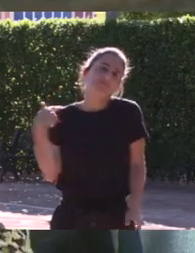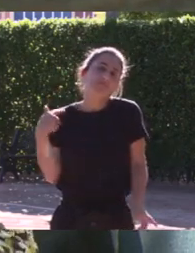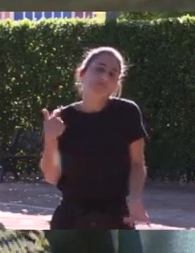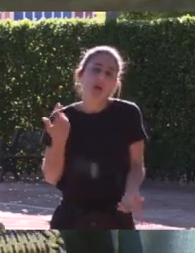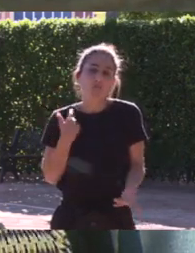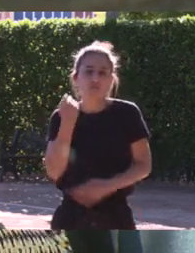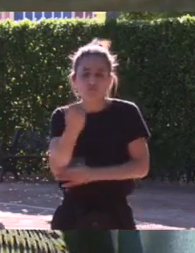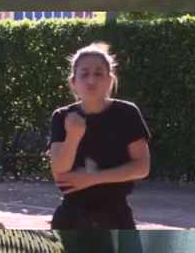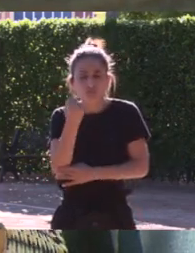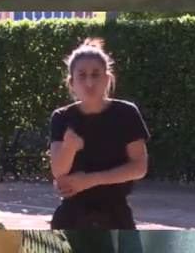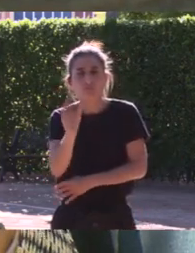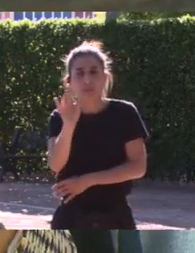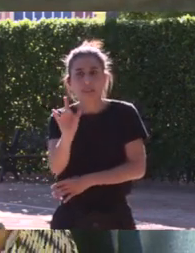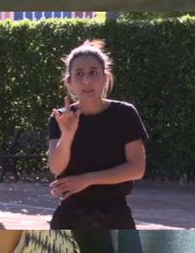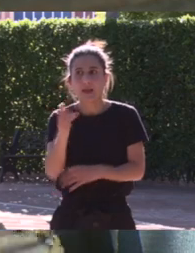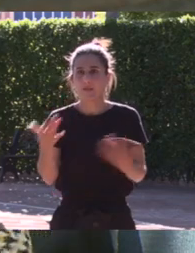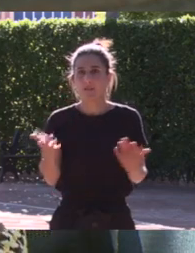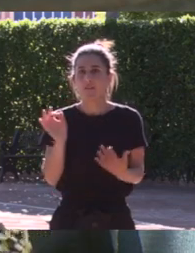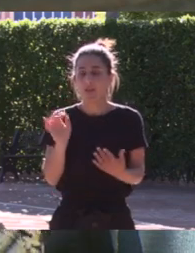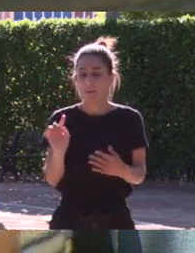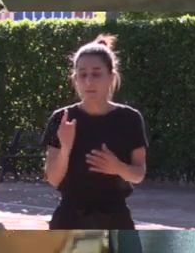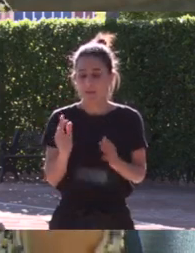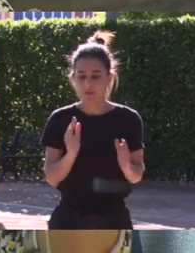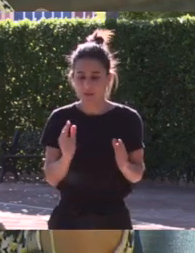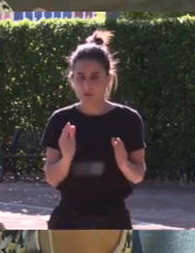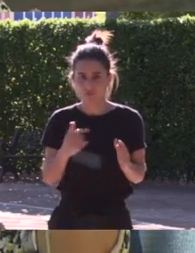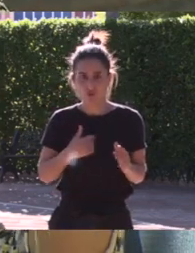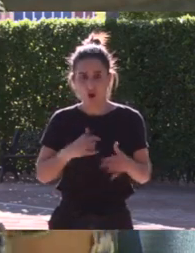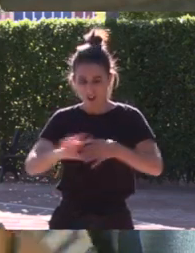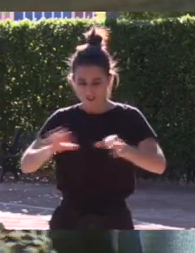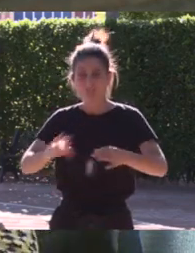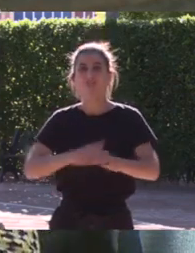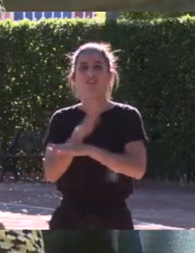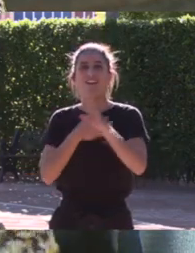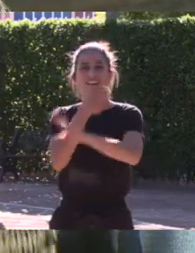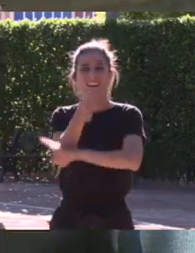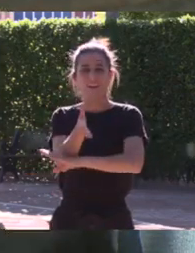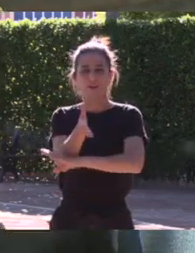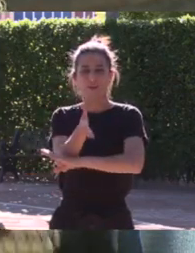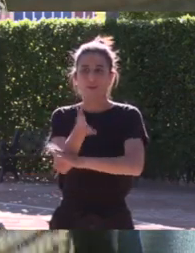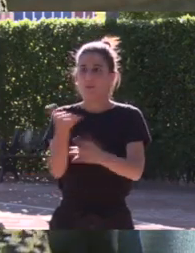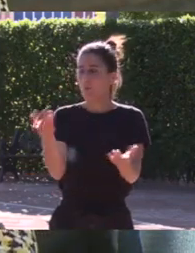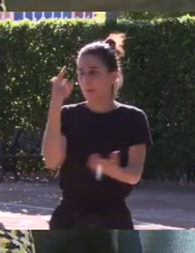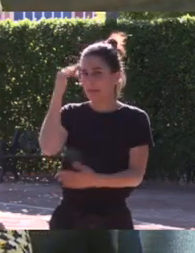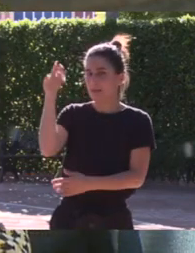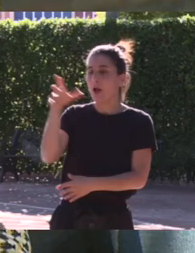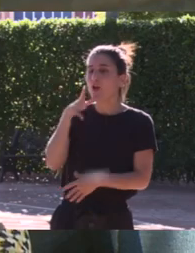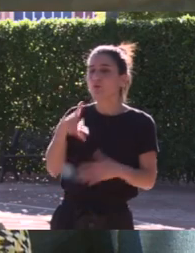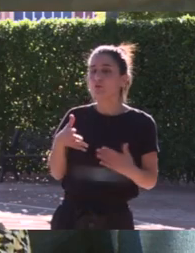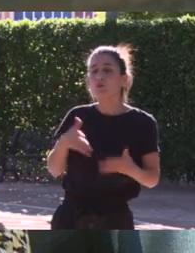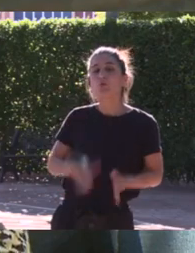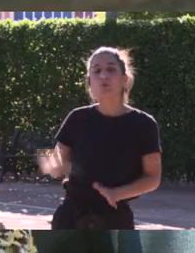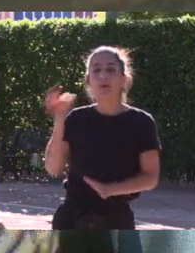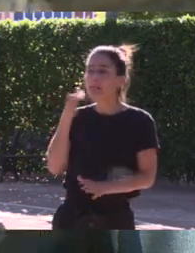yo tampoco me atreví en la primera fase decir que yo quería ir a los Juegos Olímpicos porque eso es como si ahora tu hija te dice